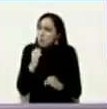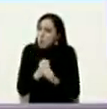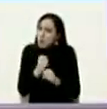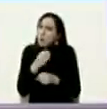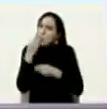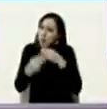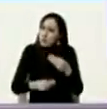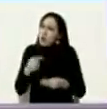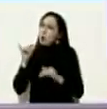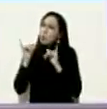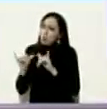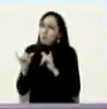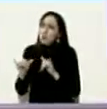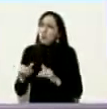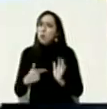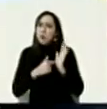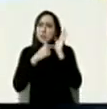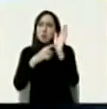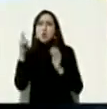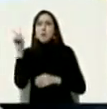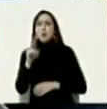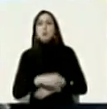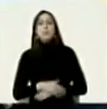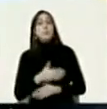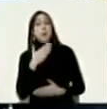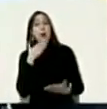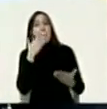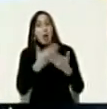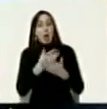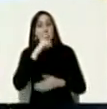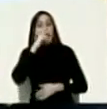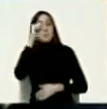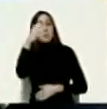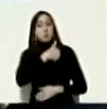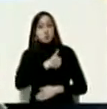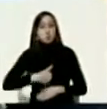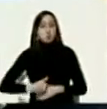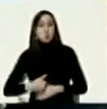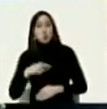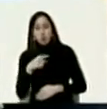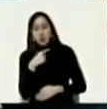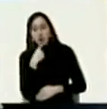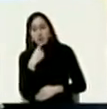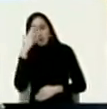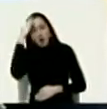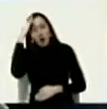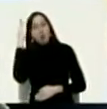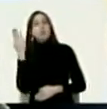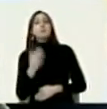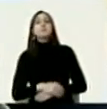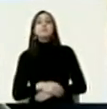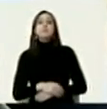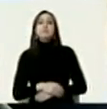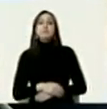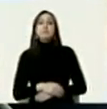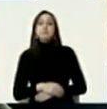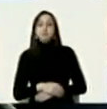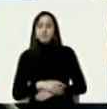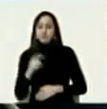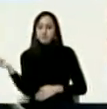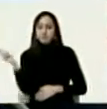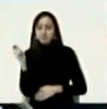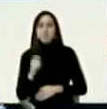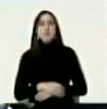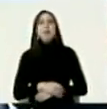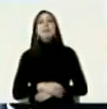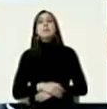plenipotenciario en nuestro país gracias señor presidente como usted bien sabe desde el mismo mes de febrero